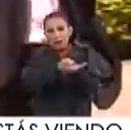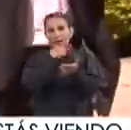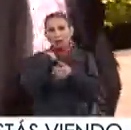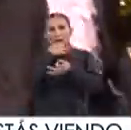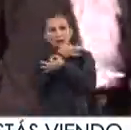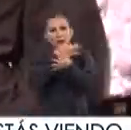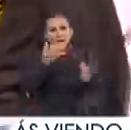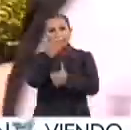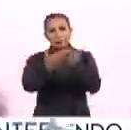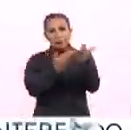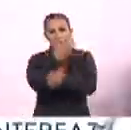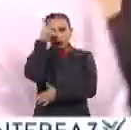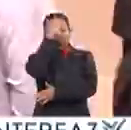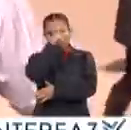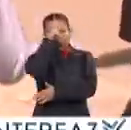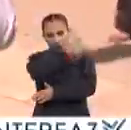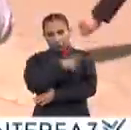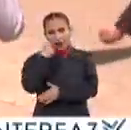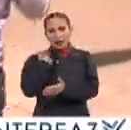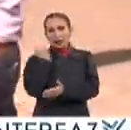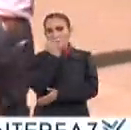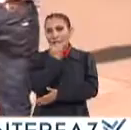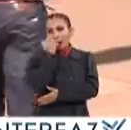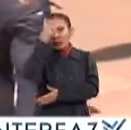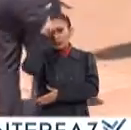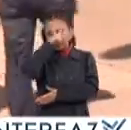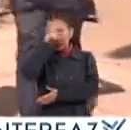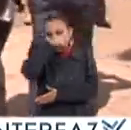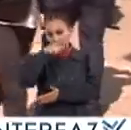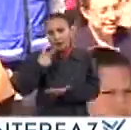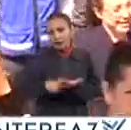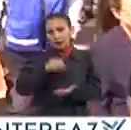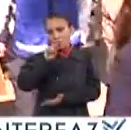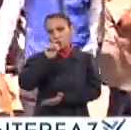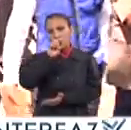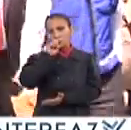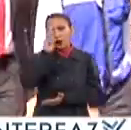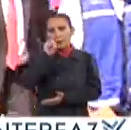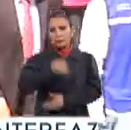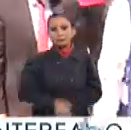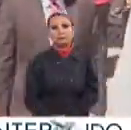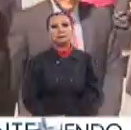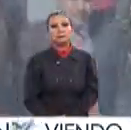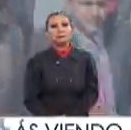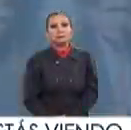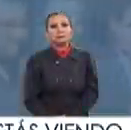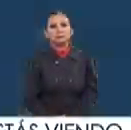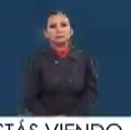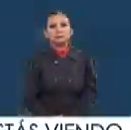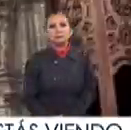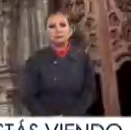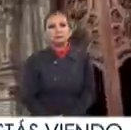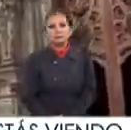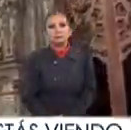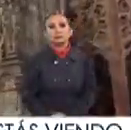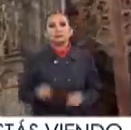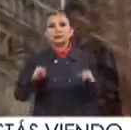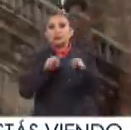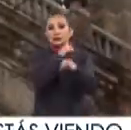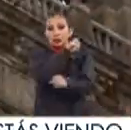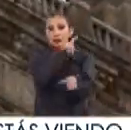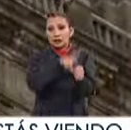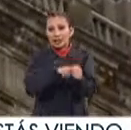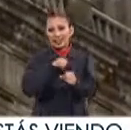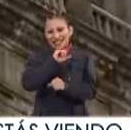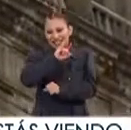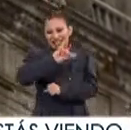de información y servicios psicológicos de la facultad de psicología de nuestra máxima casa de estudios El Instituto Nacional